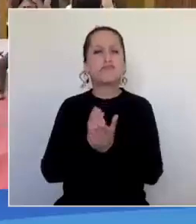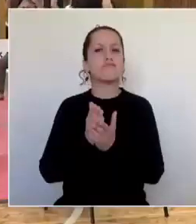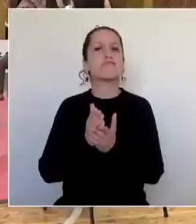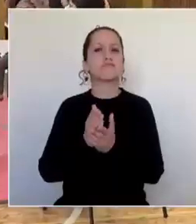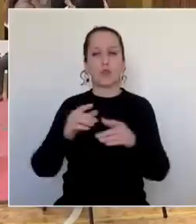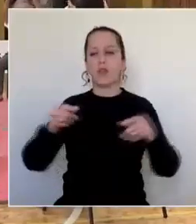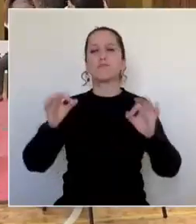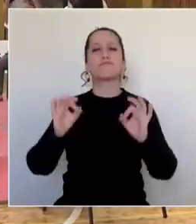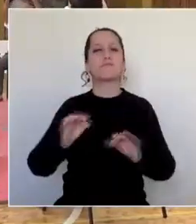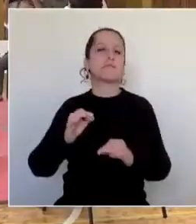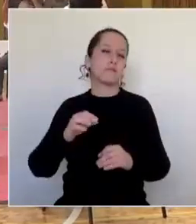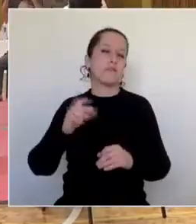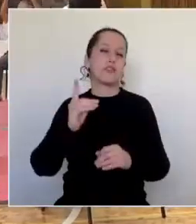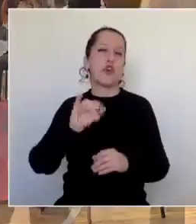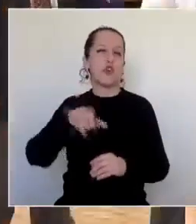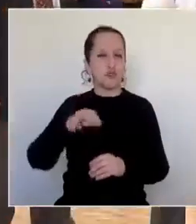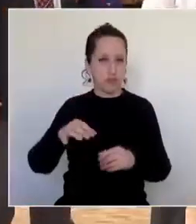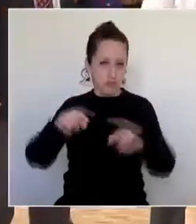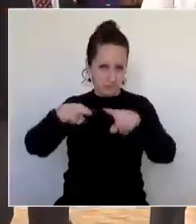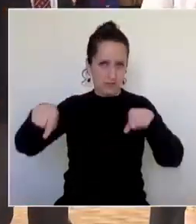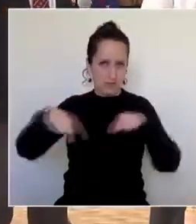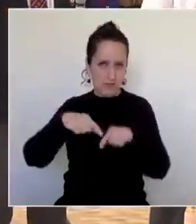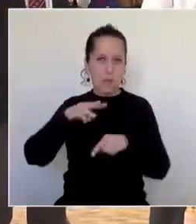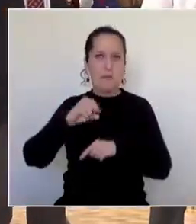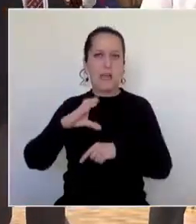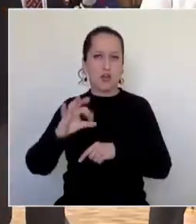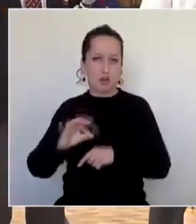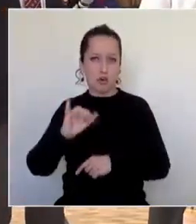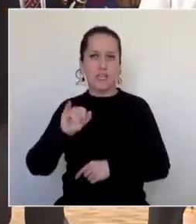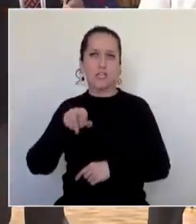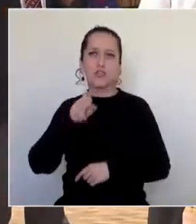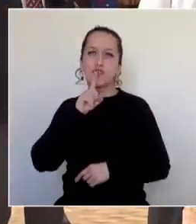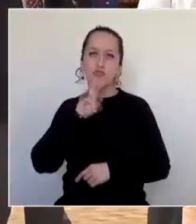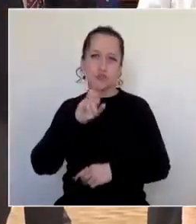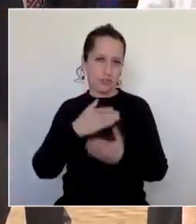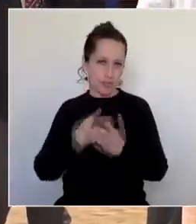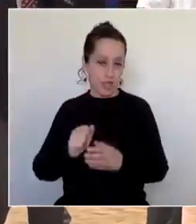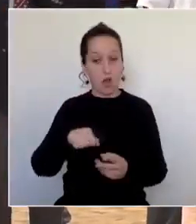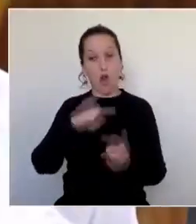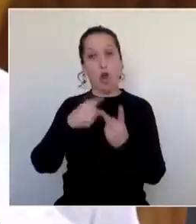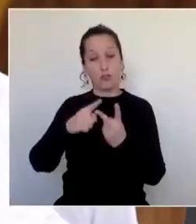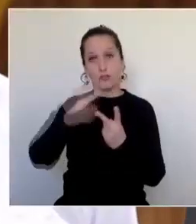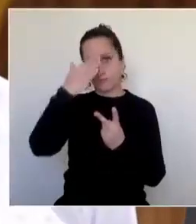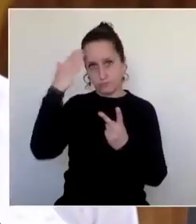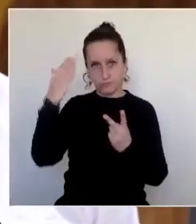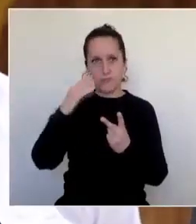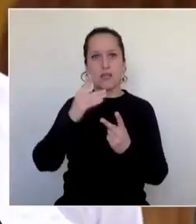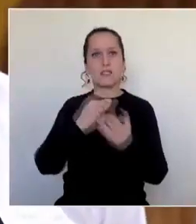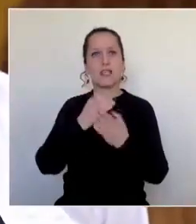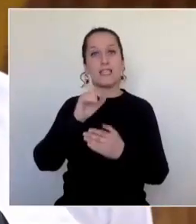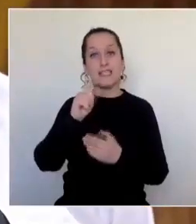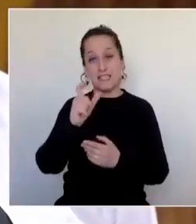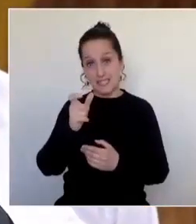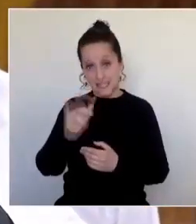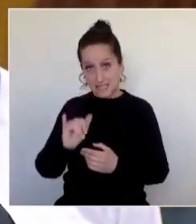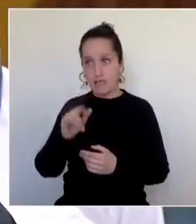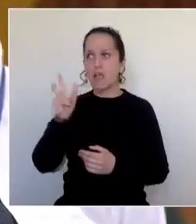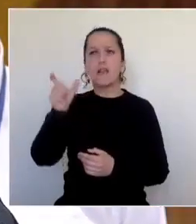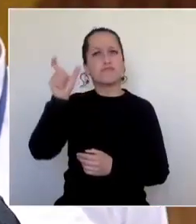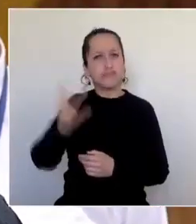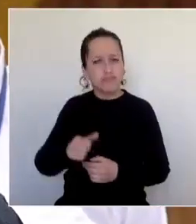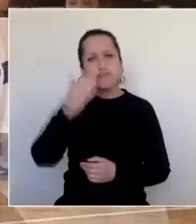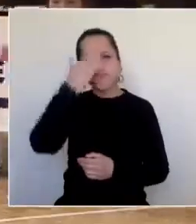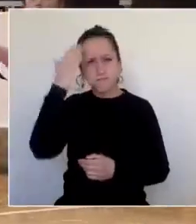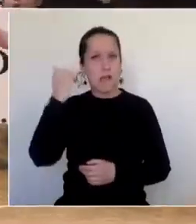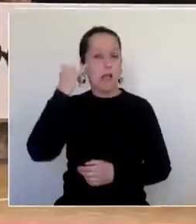el doyo del maestro Marcos Inostrosa Jerez y con la importante participación del maestro Seiji Isobe, maestro